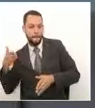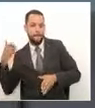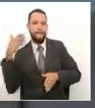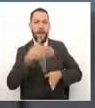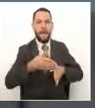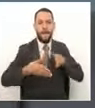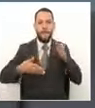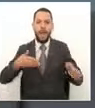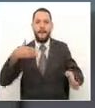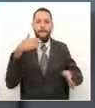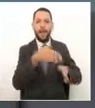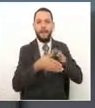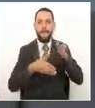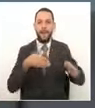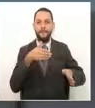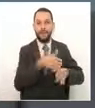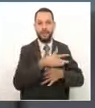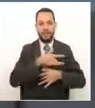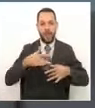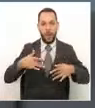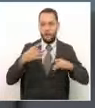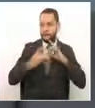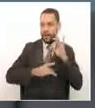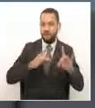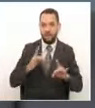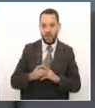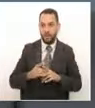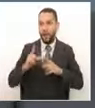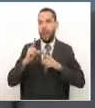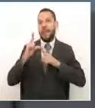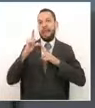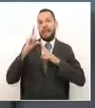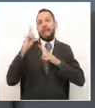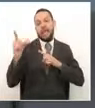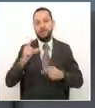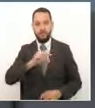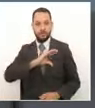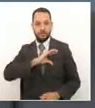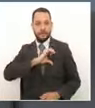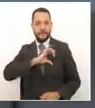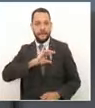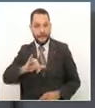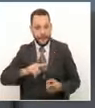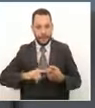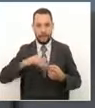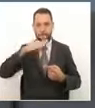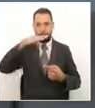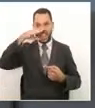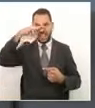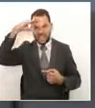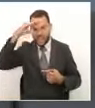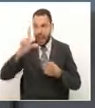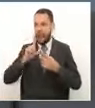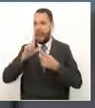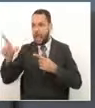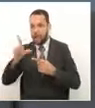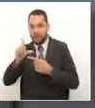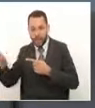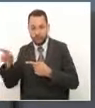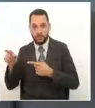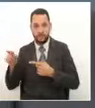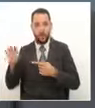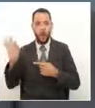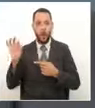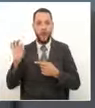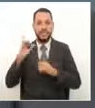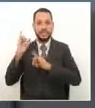de acceder a servicios de salud que antes no tenían y que tocaba viajar a Cali, Medellín, Bogotá o algunas otras regiones incluso fuera del